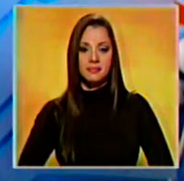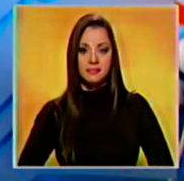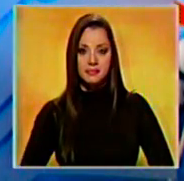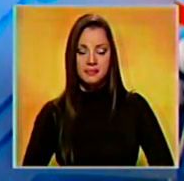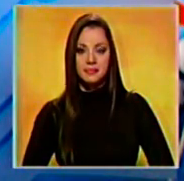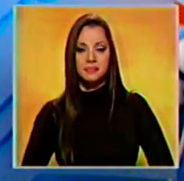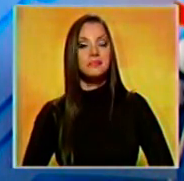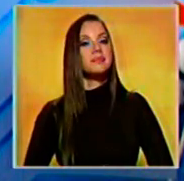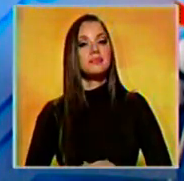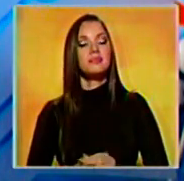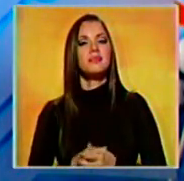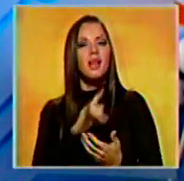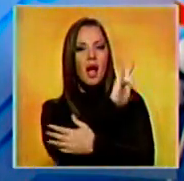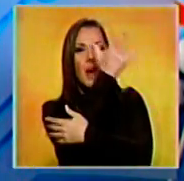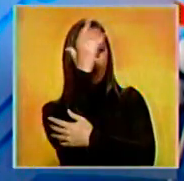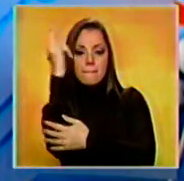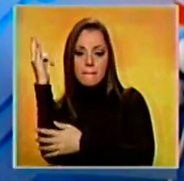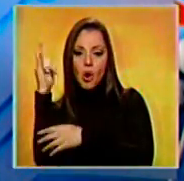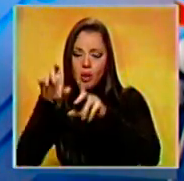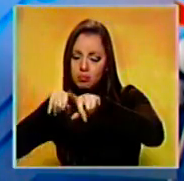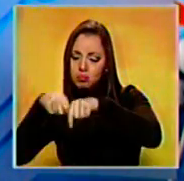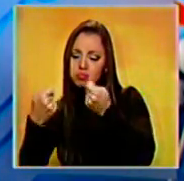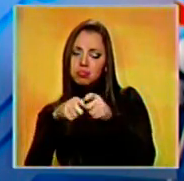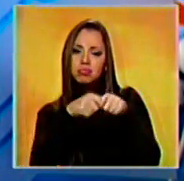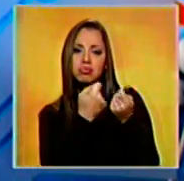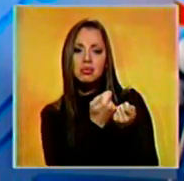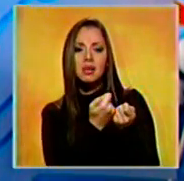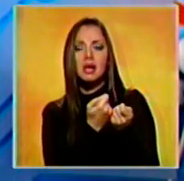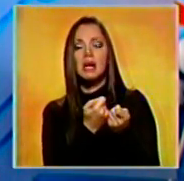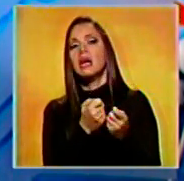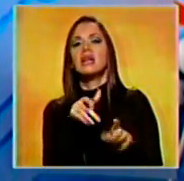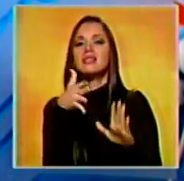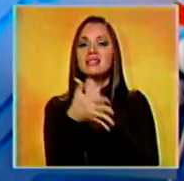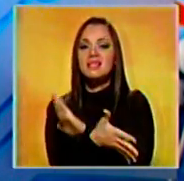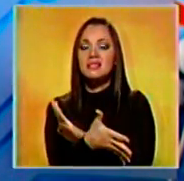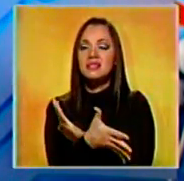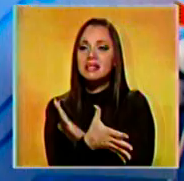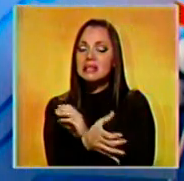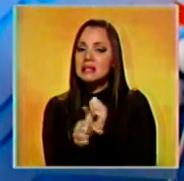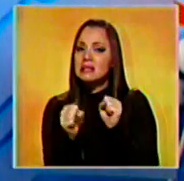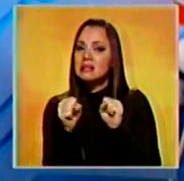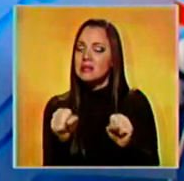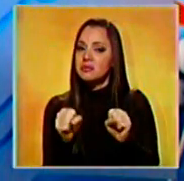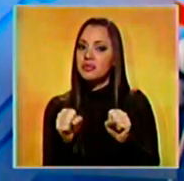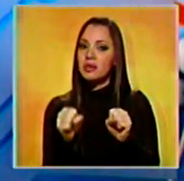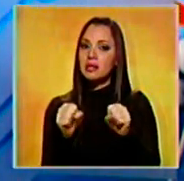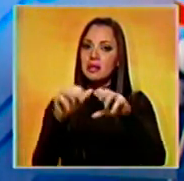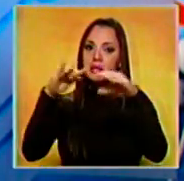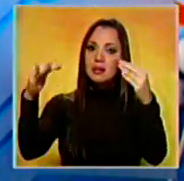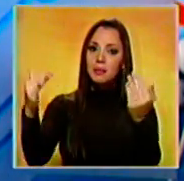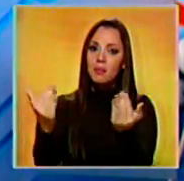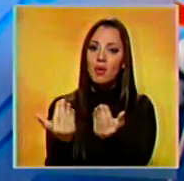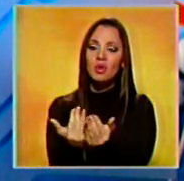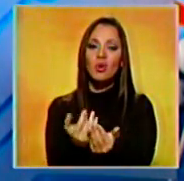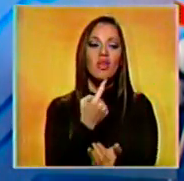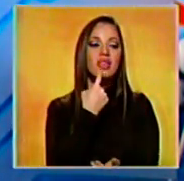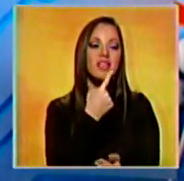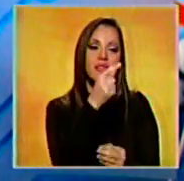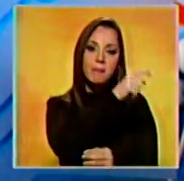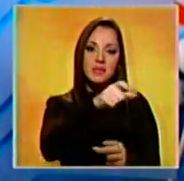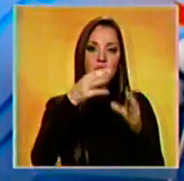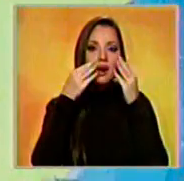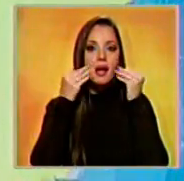La destrucción de bosques en la Amazonía tendrá un impacto irreversible sobre la atmósfera del planeta, según un nuevo estudio